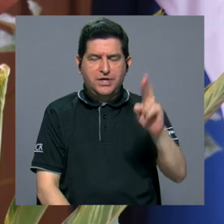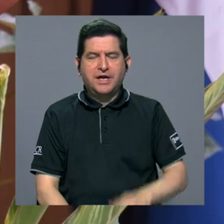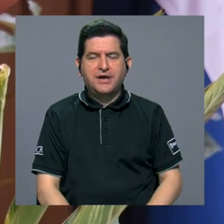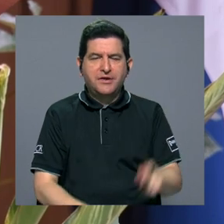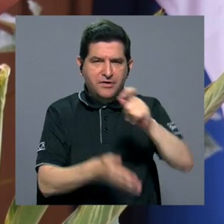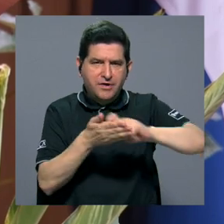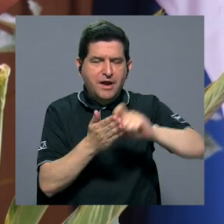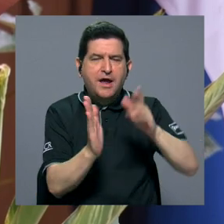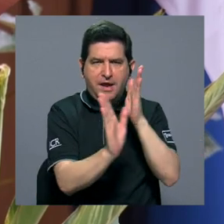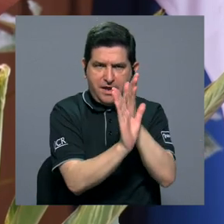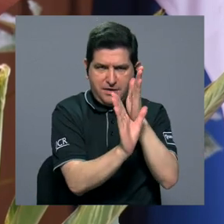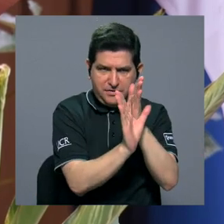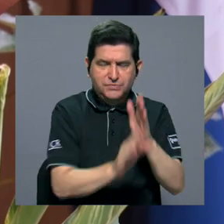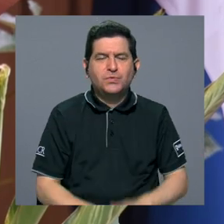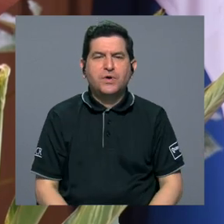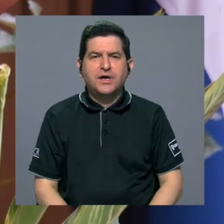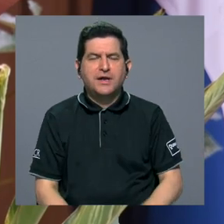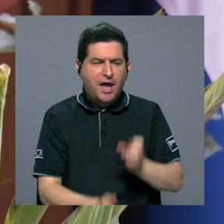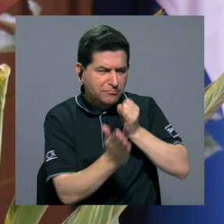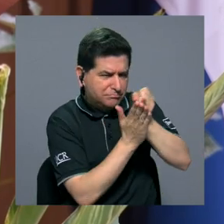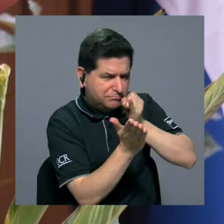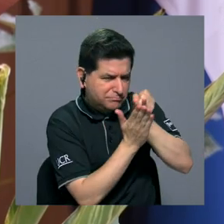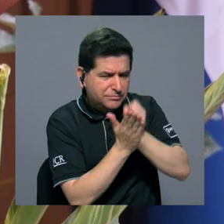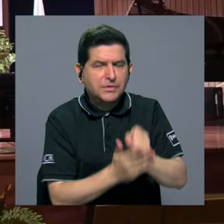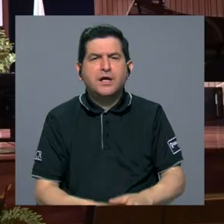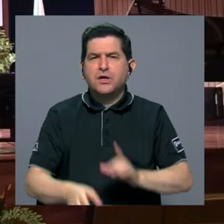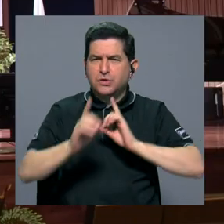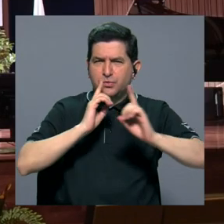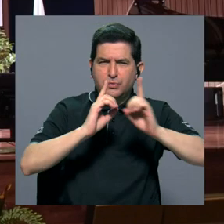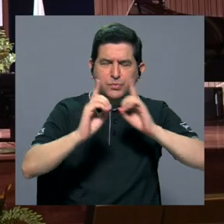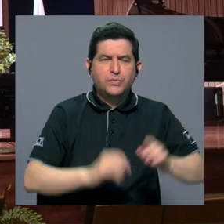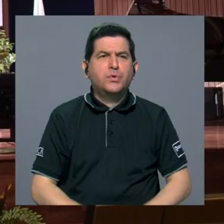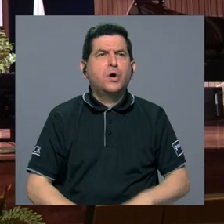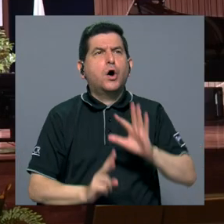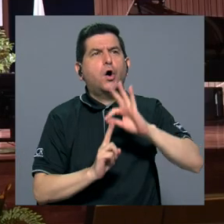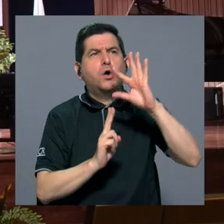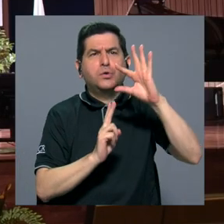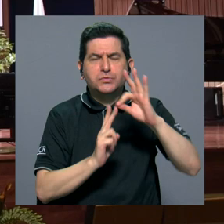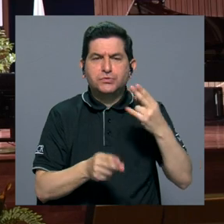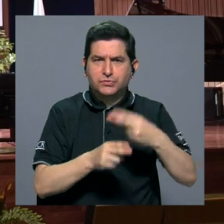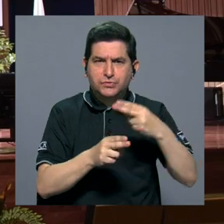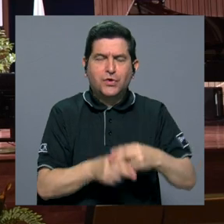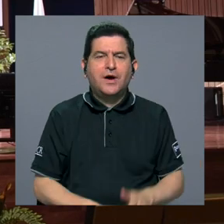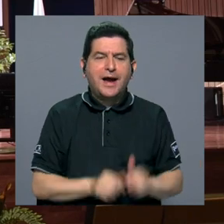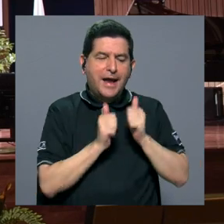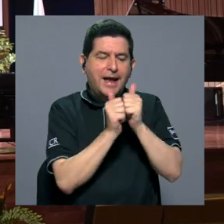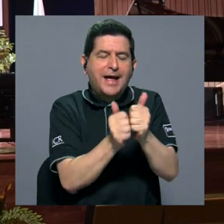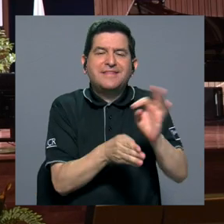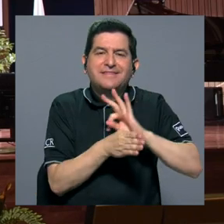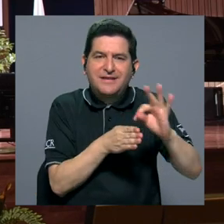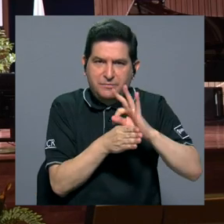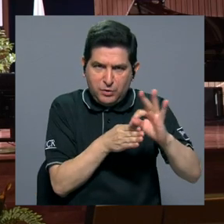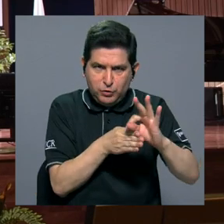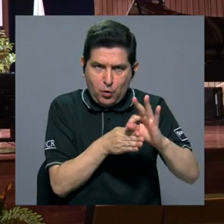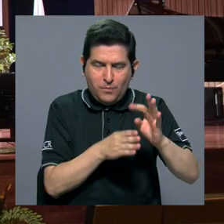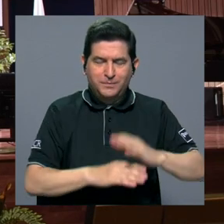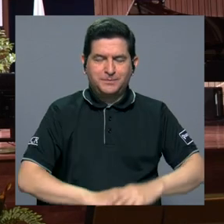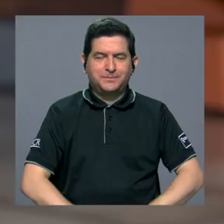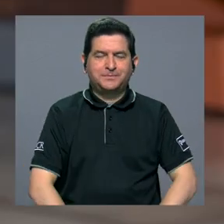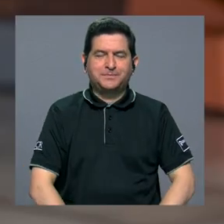Escuela de Psicología, ha venido investigando y dialogando sobre una alternativa llamada acompañamiento terapéutico.